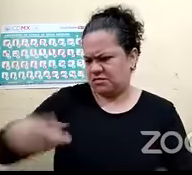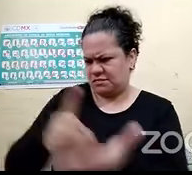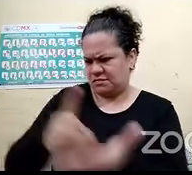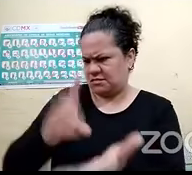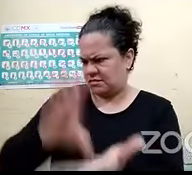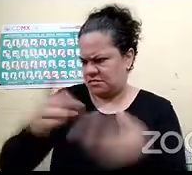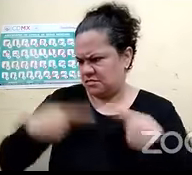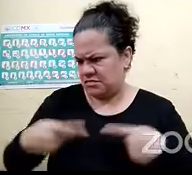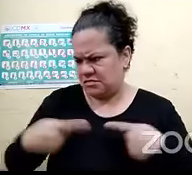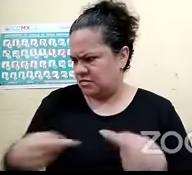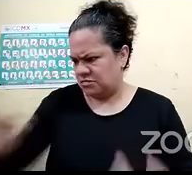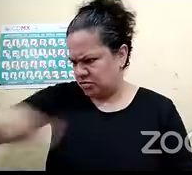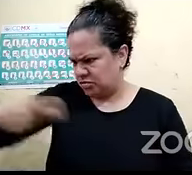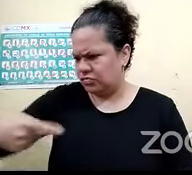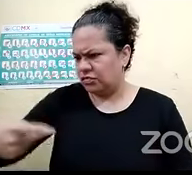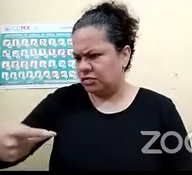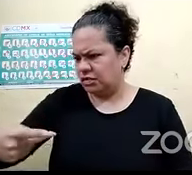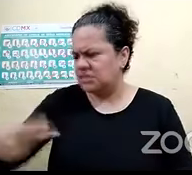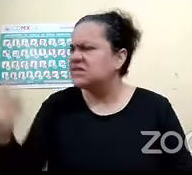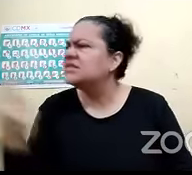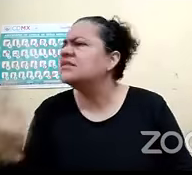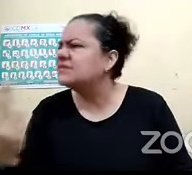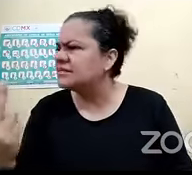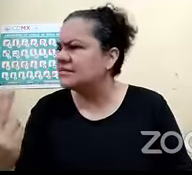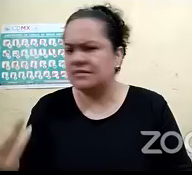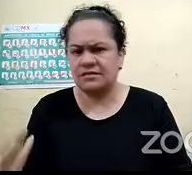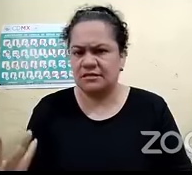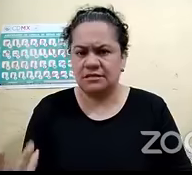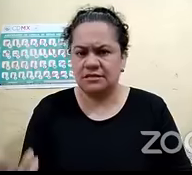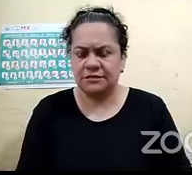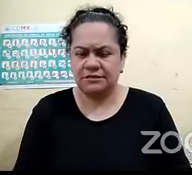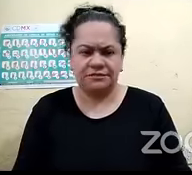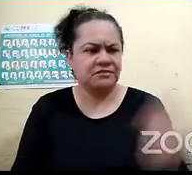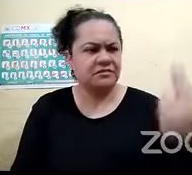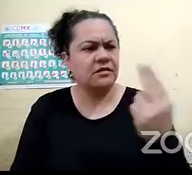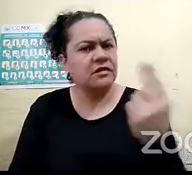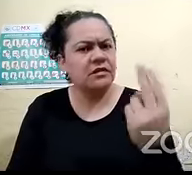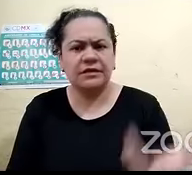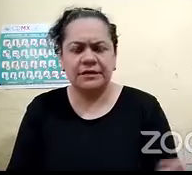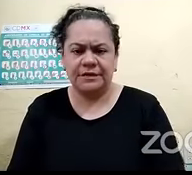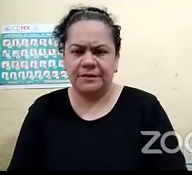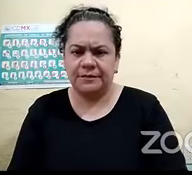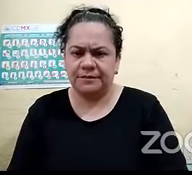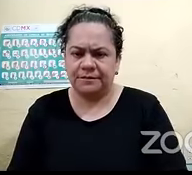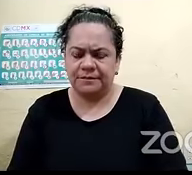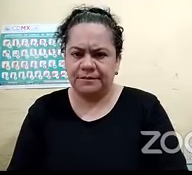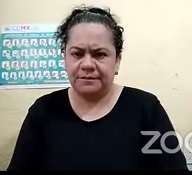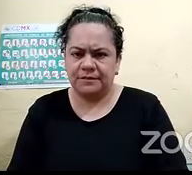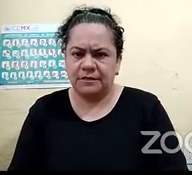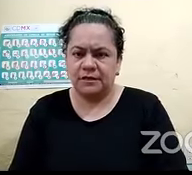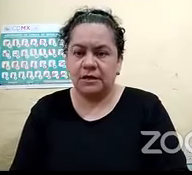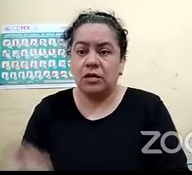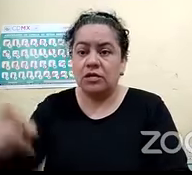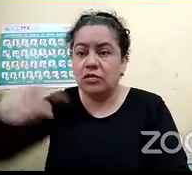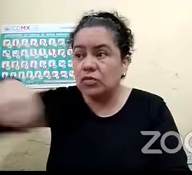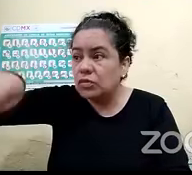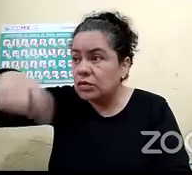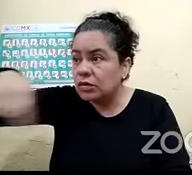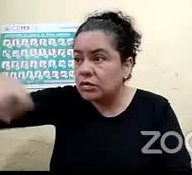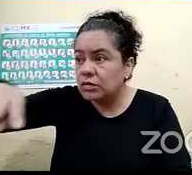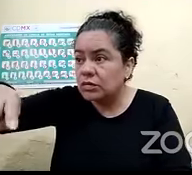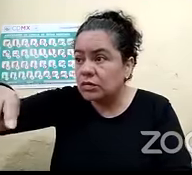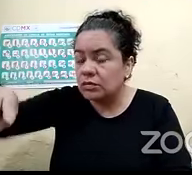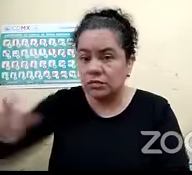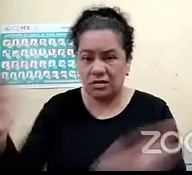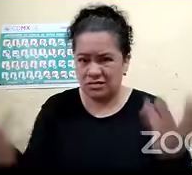simplemente y en tu que ve en el terreno de los hechos cuando sucede nada de lo que ellos hicieron y nada de lo que te enseñan o te